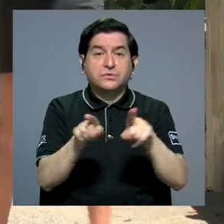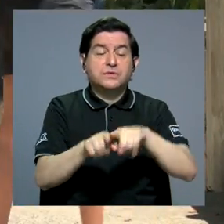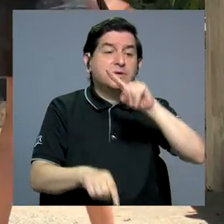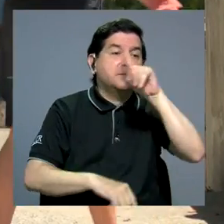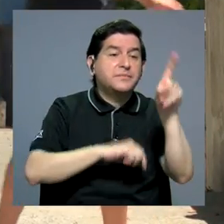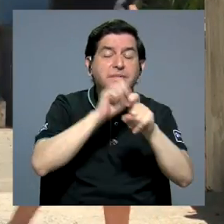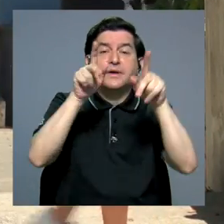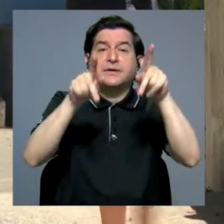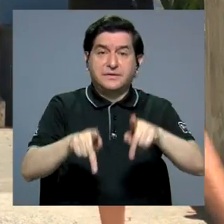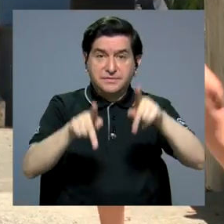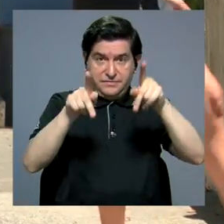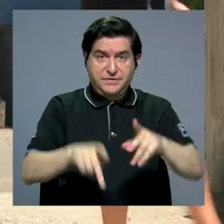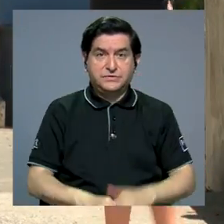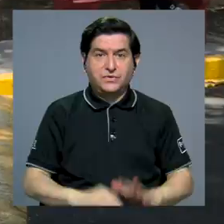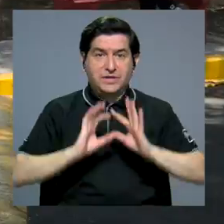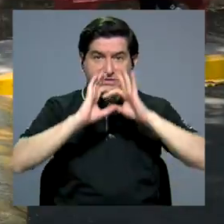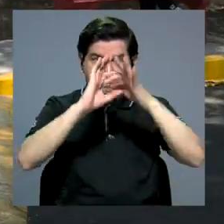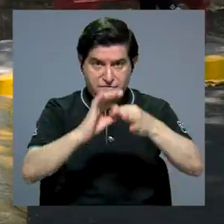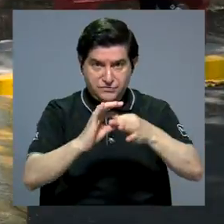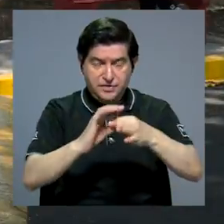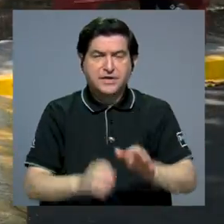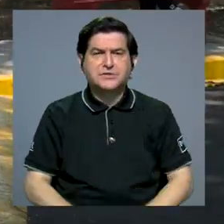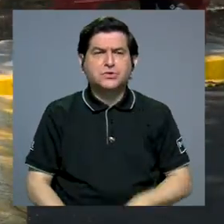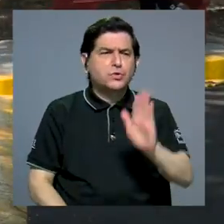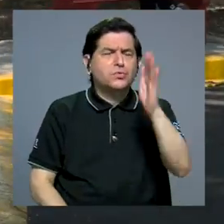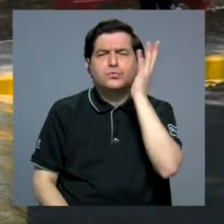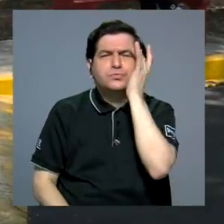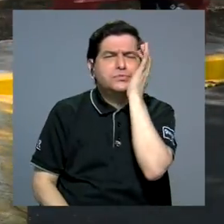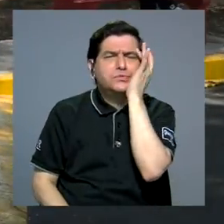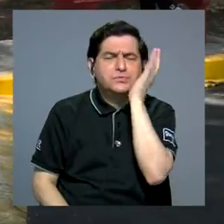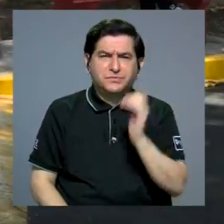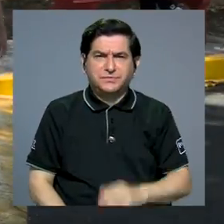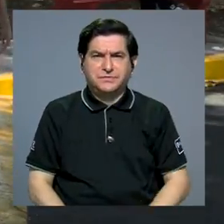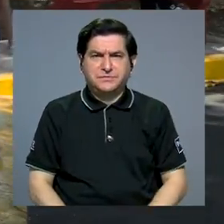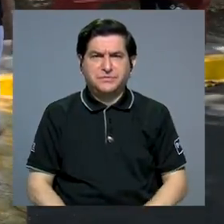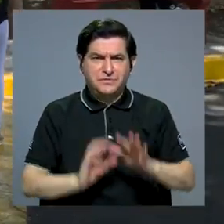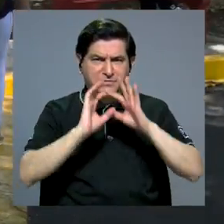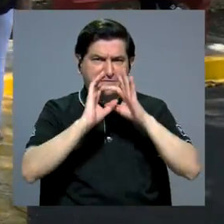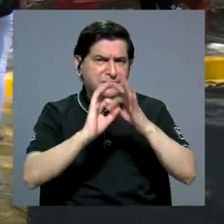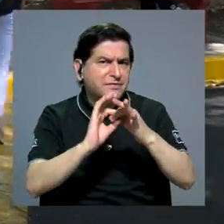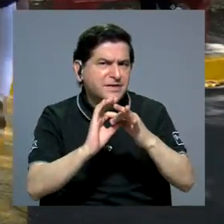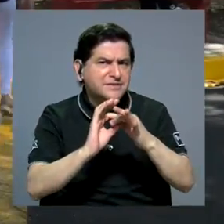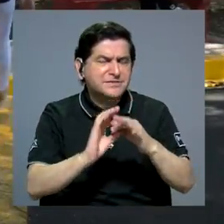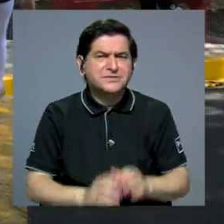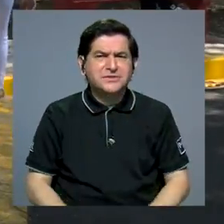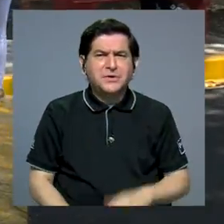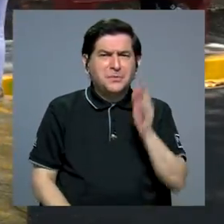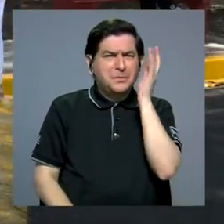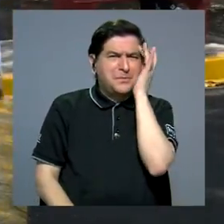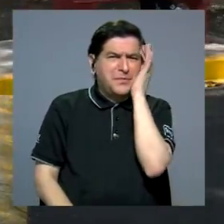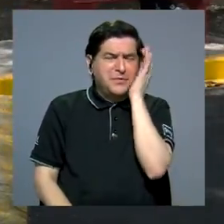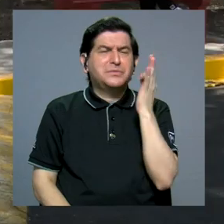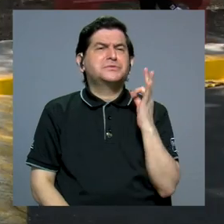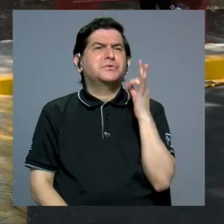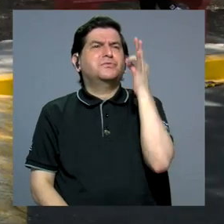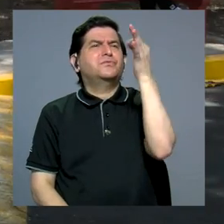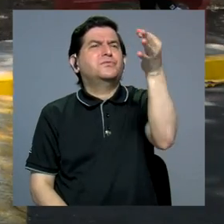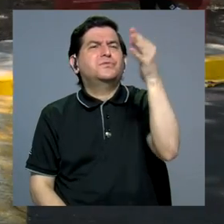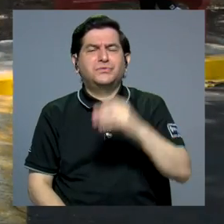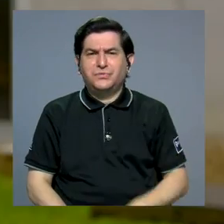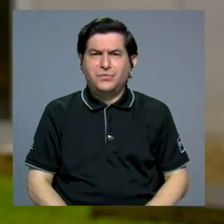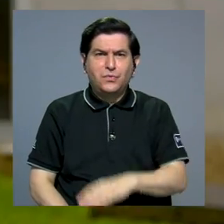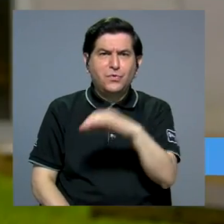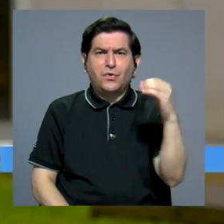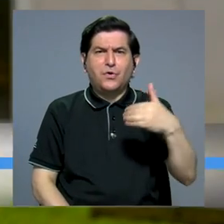También le vamos a preguntar a las personas relacionadas con sus preocupaciones. Les preguntamos si están preocupadas por el